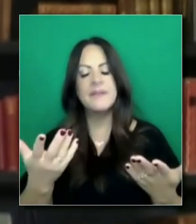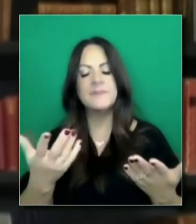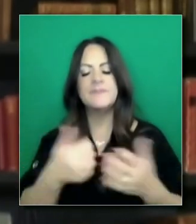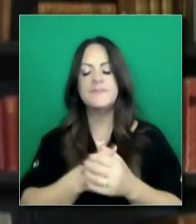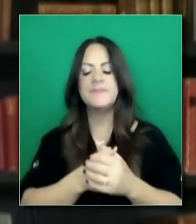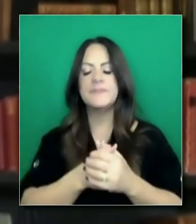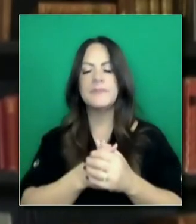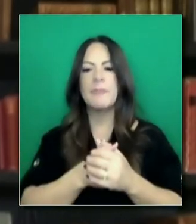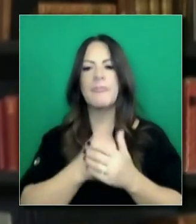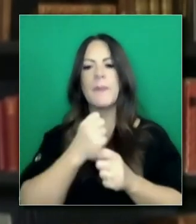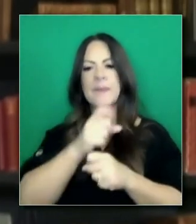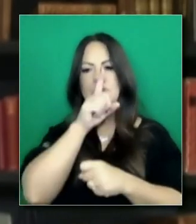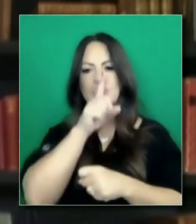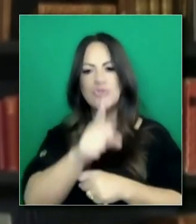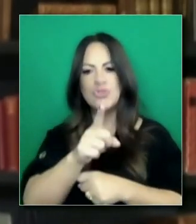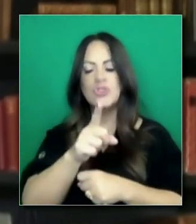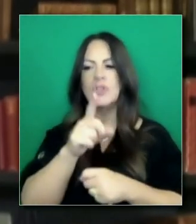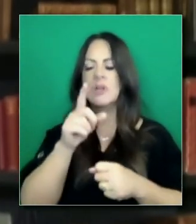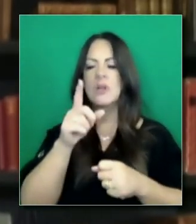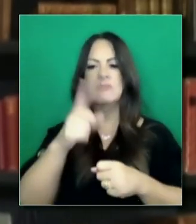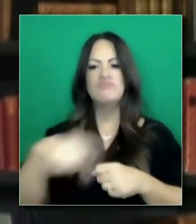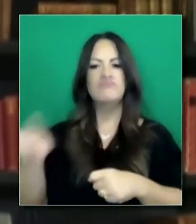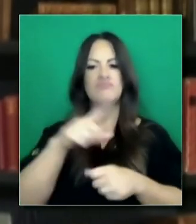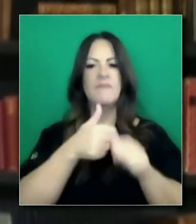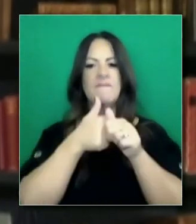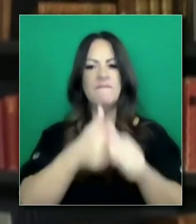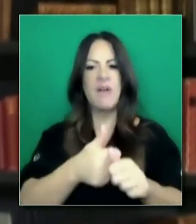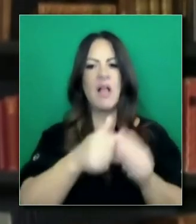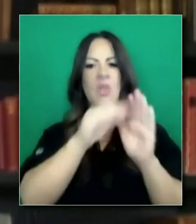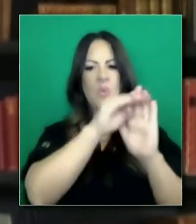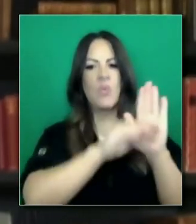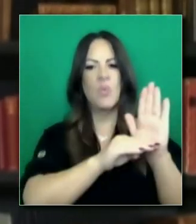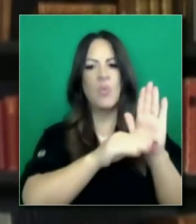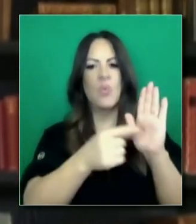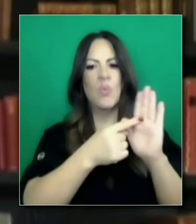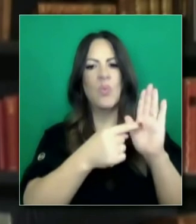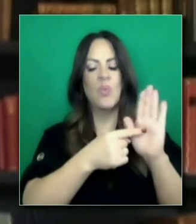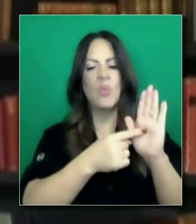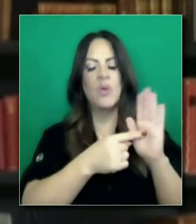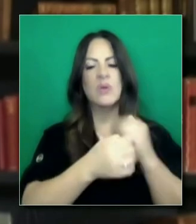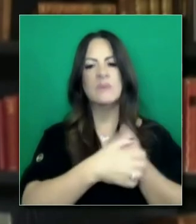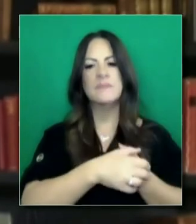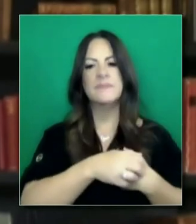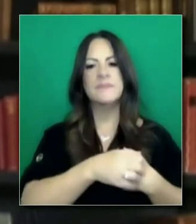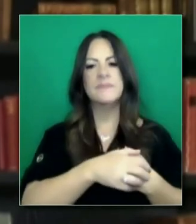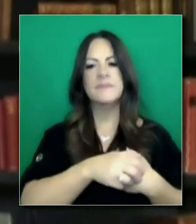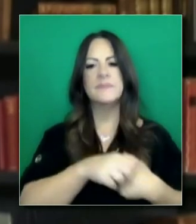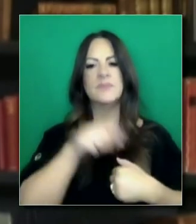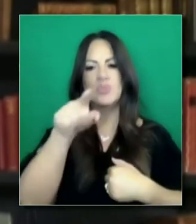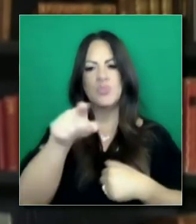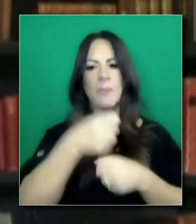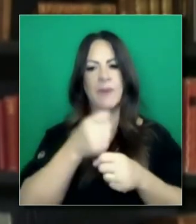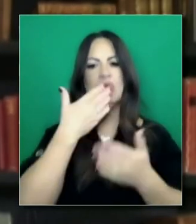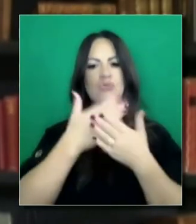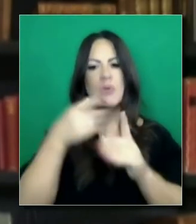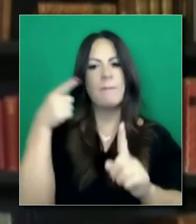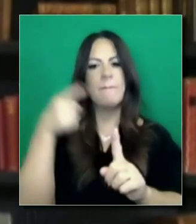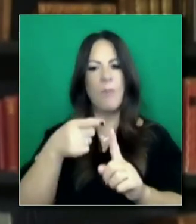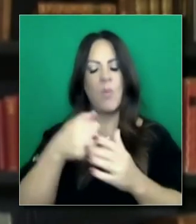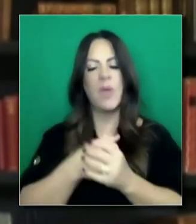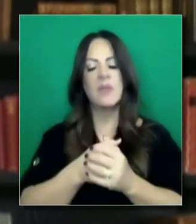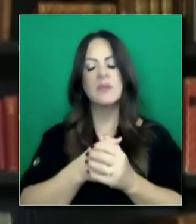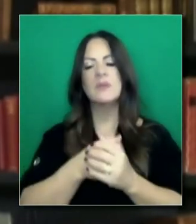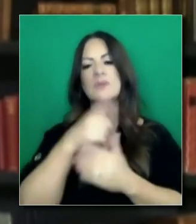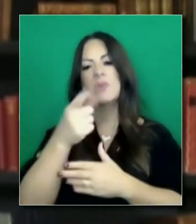solamente retóricamente, pero también mostrarlo con hechos. Usted dijo claramente eso. Una